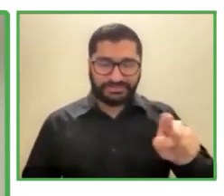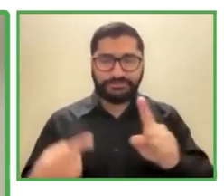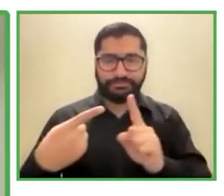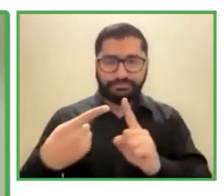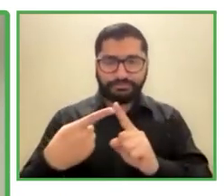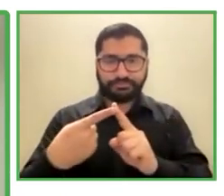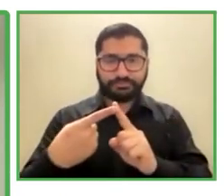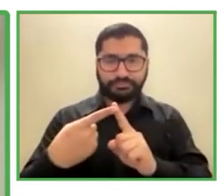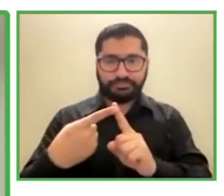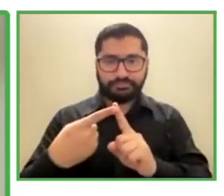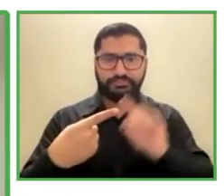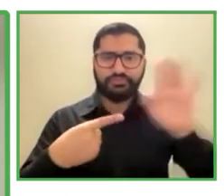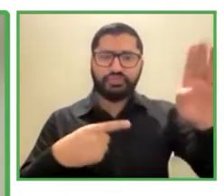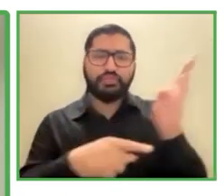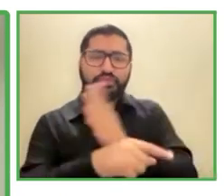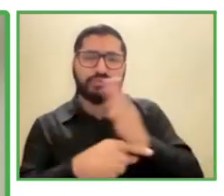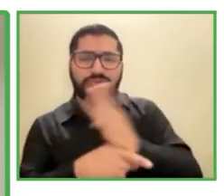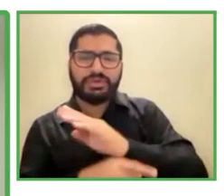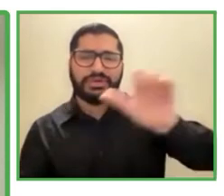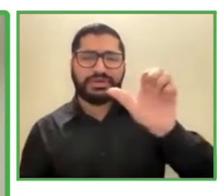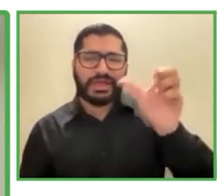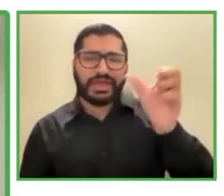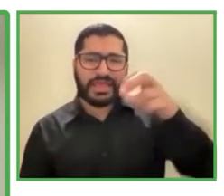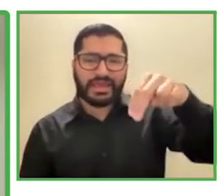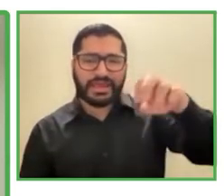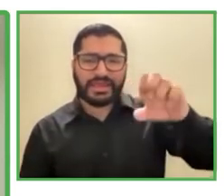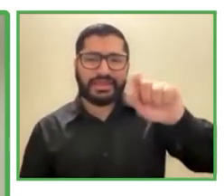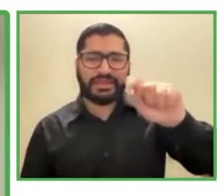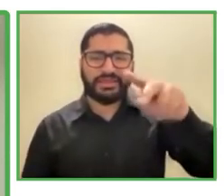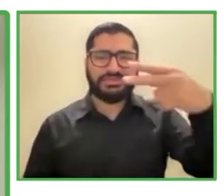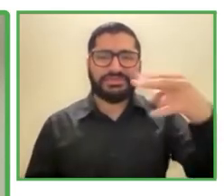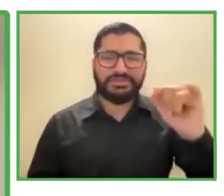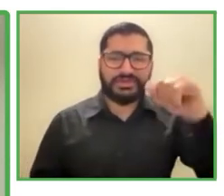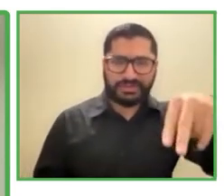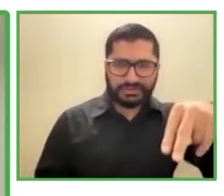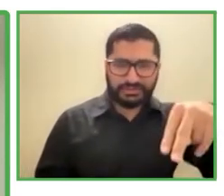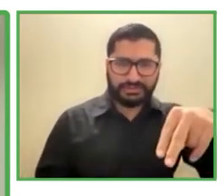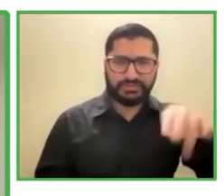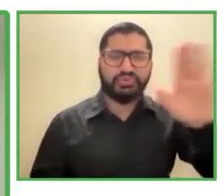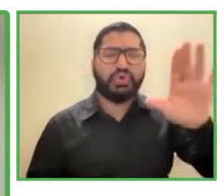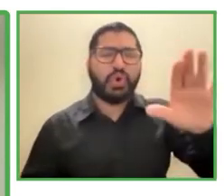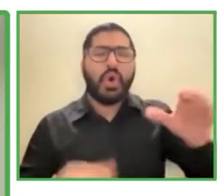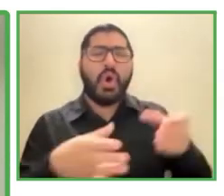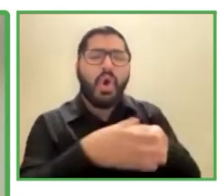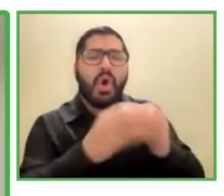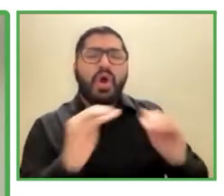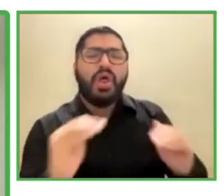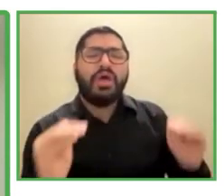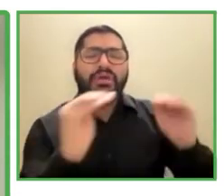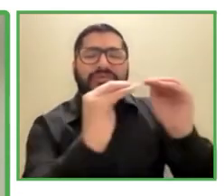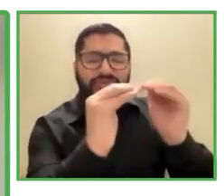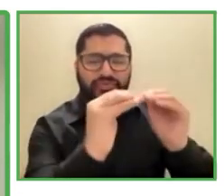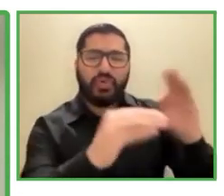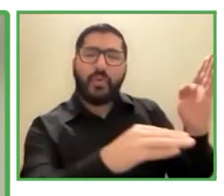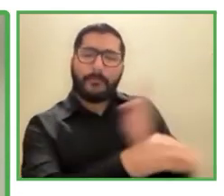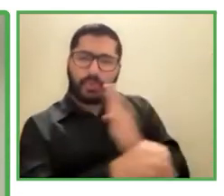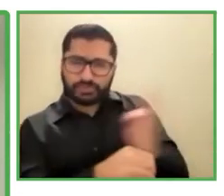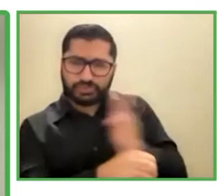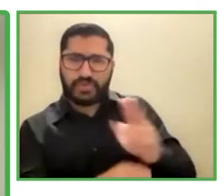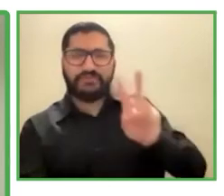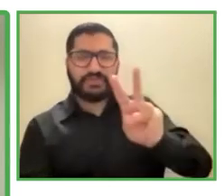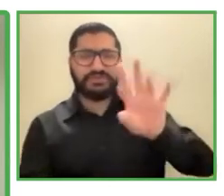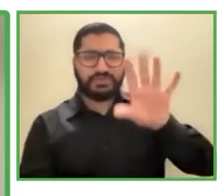que es el fundador, él es fundador de esta empresa, cuenta con 25 años de experiencia como ejecutivo internacional en